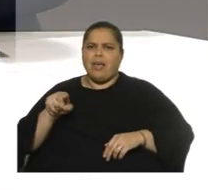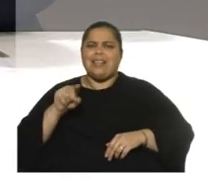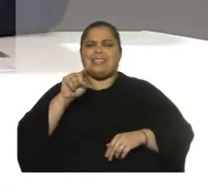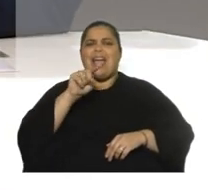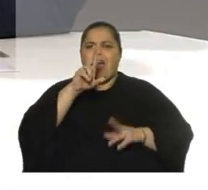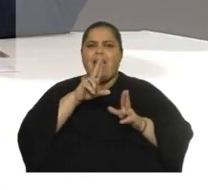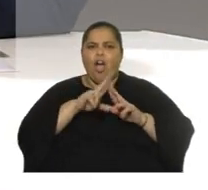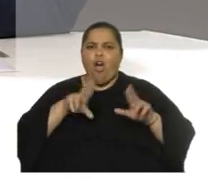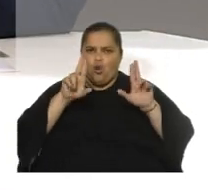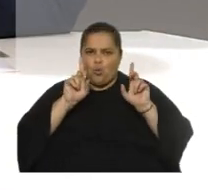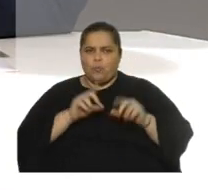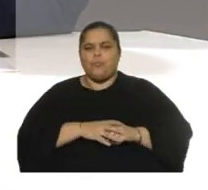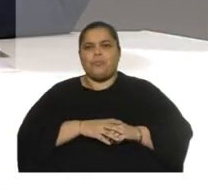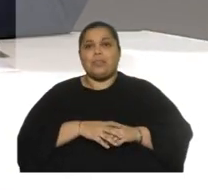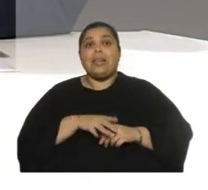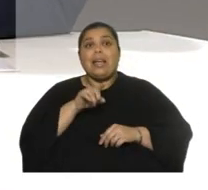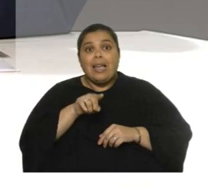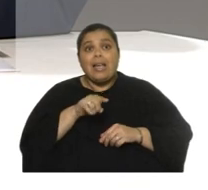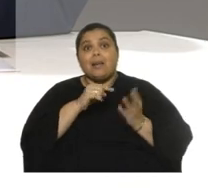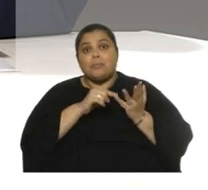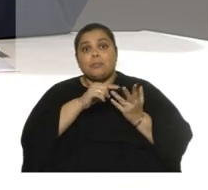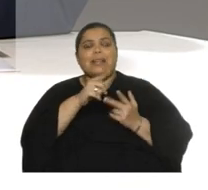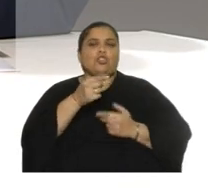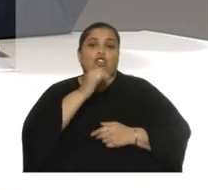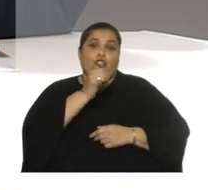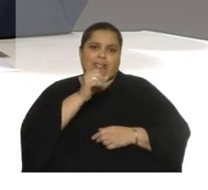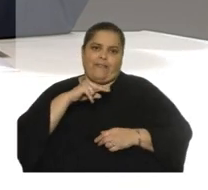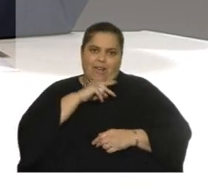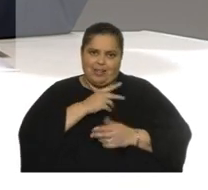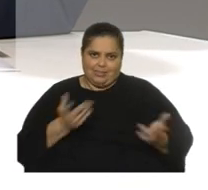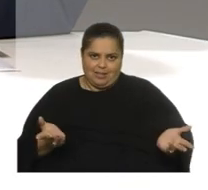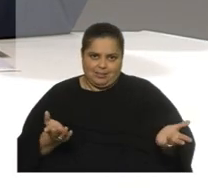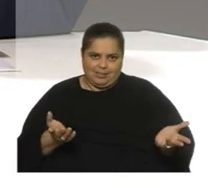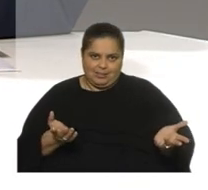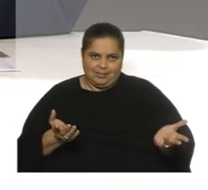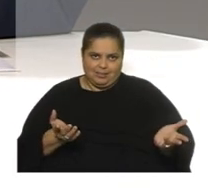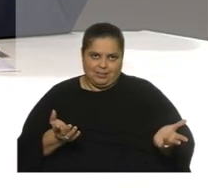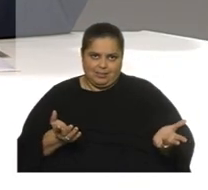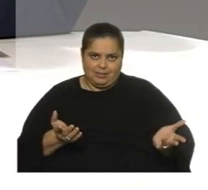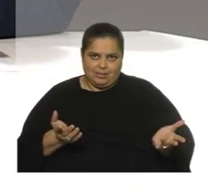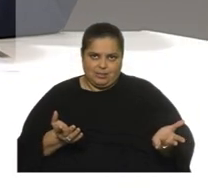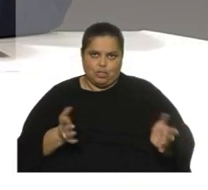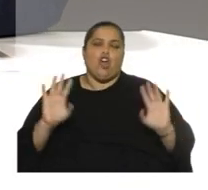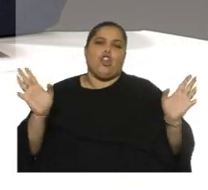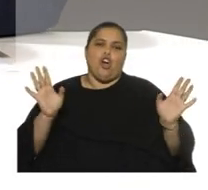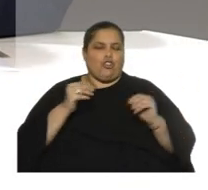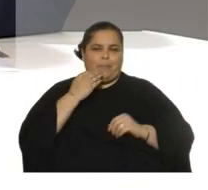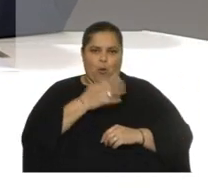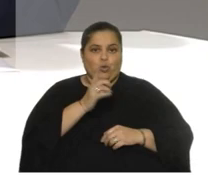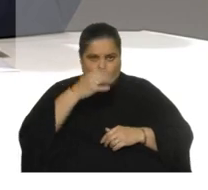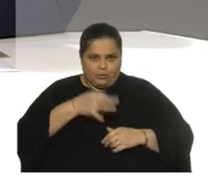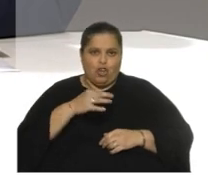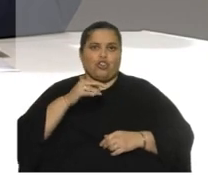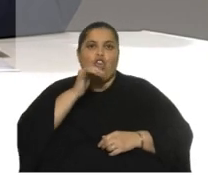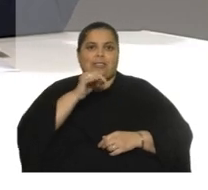ONU. A lo que voy es, son noticias falsas y las noticias falsas... ¿Me preguntás o se verás vos? Son noticias falsas. No, son